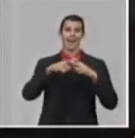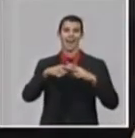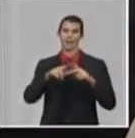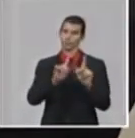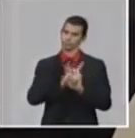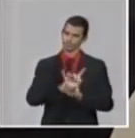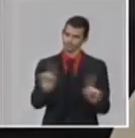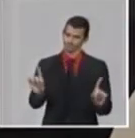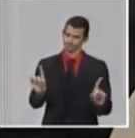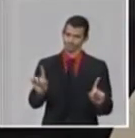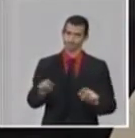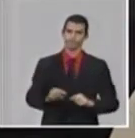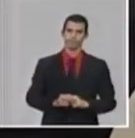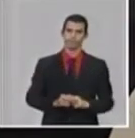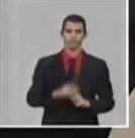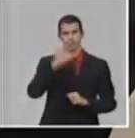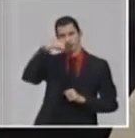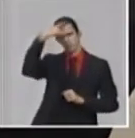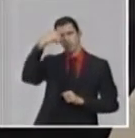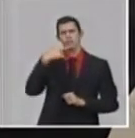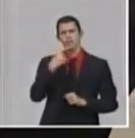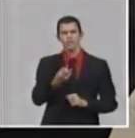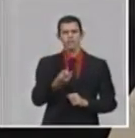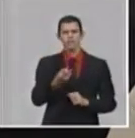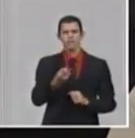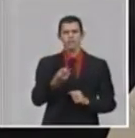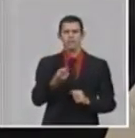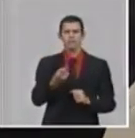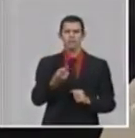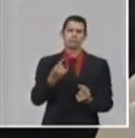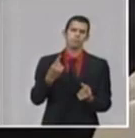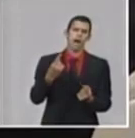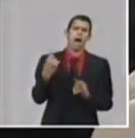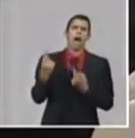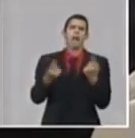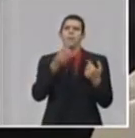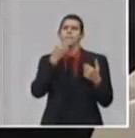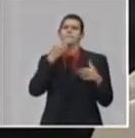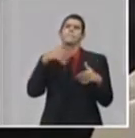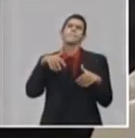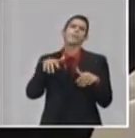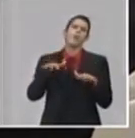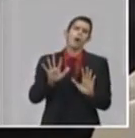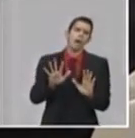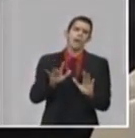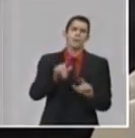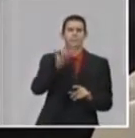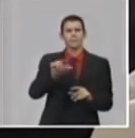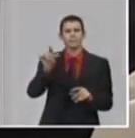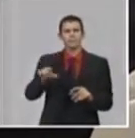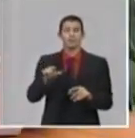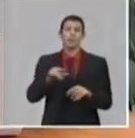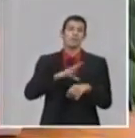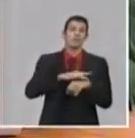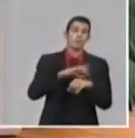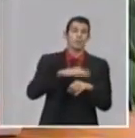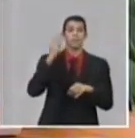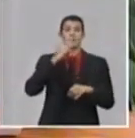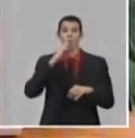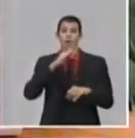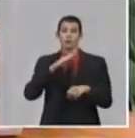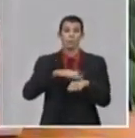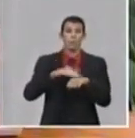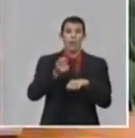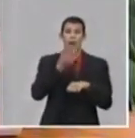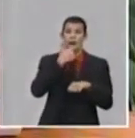consecuencia científica, un resultado científico, al que ojalá no tengan que llegar casi los pacientes. Lo importante es eso,